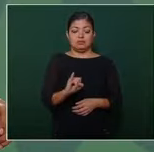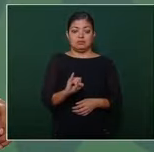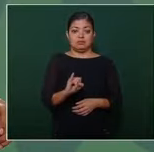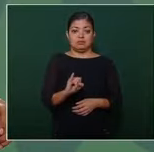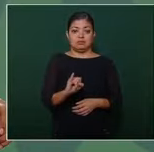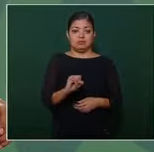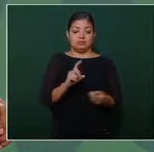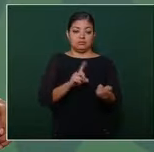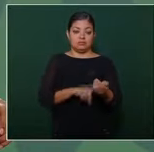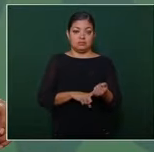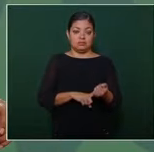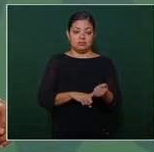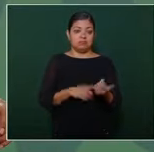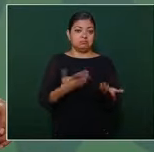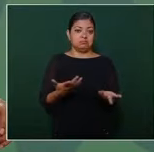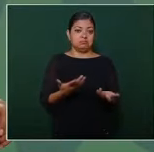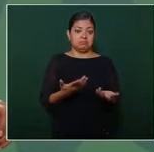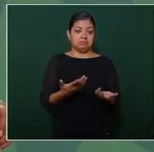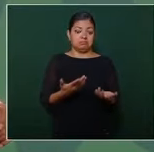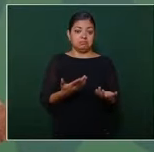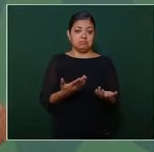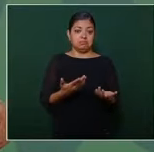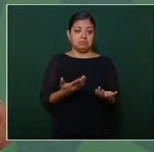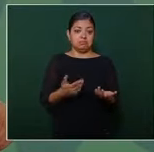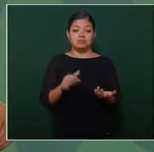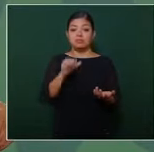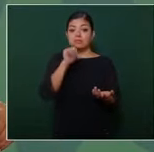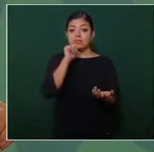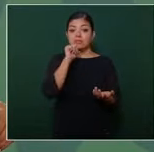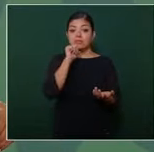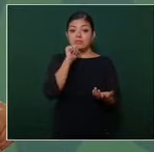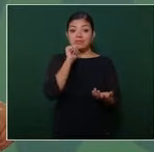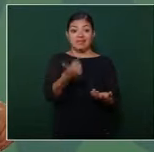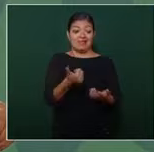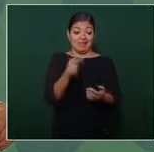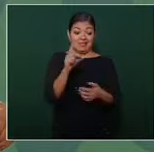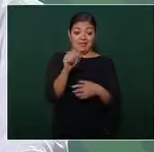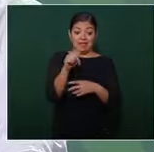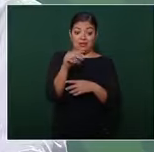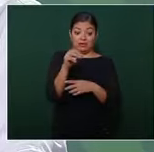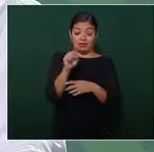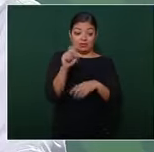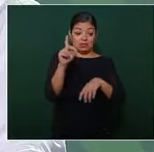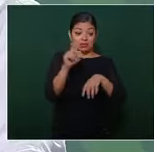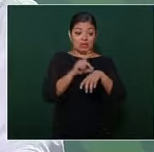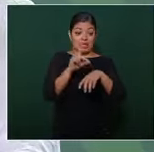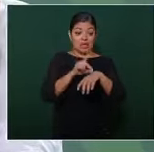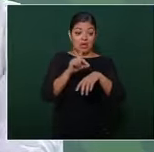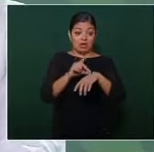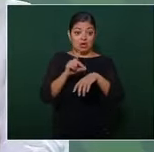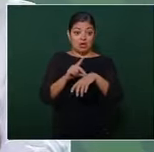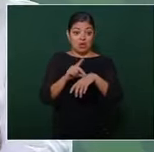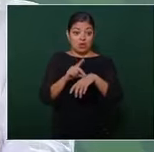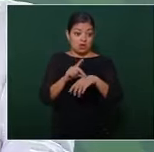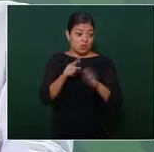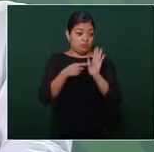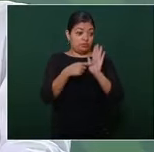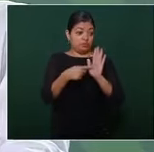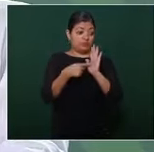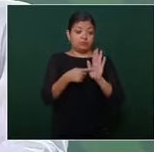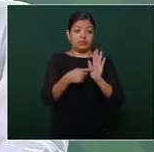es más ni siquiera habían datos diarios de lo que pasaba